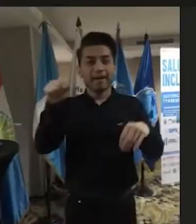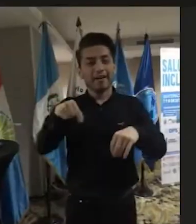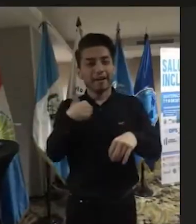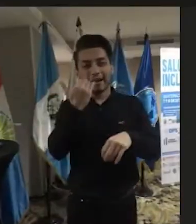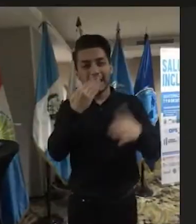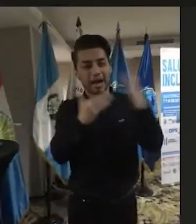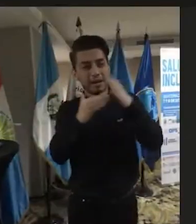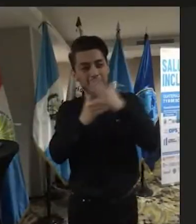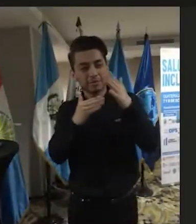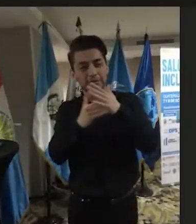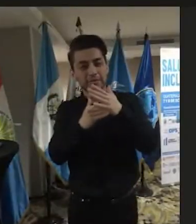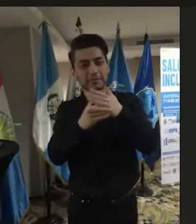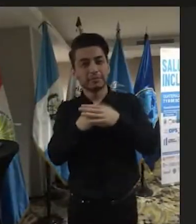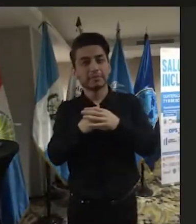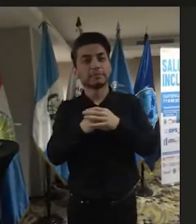almuerzo.